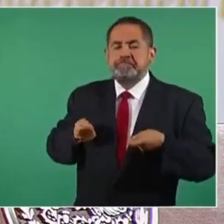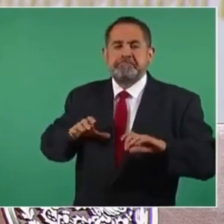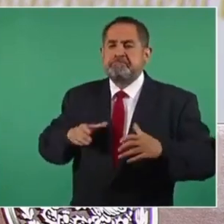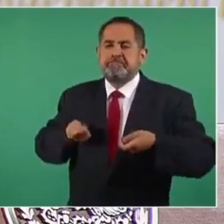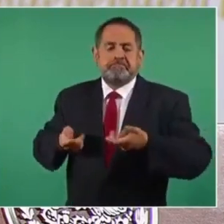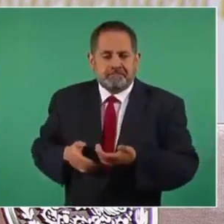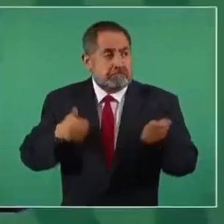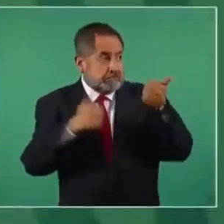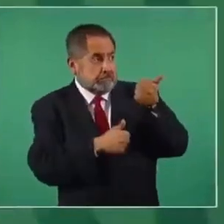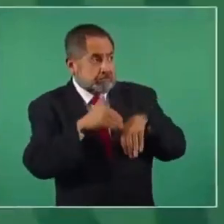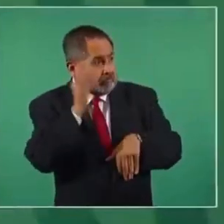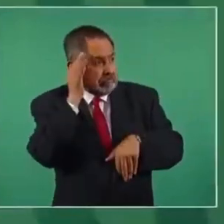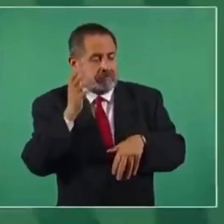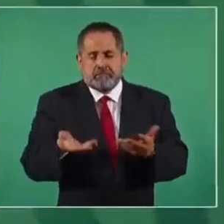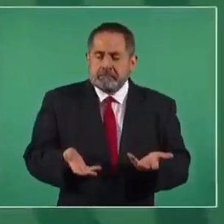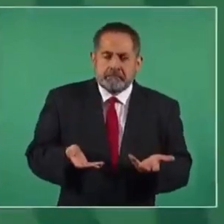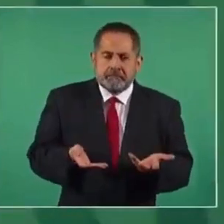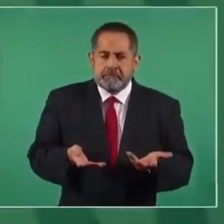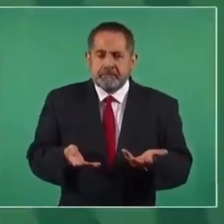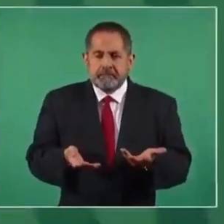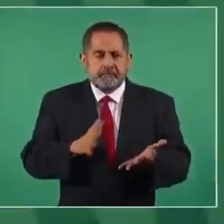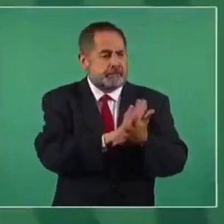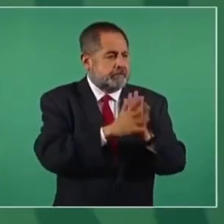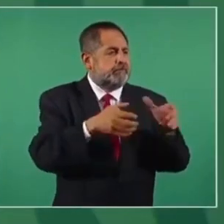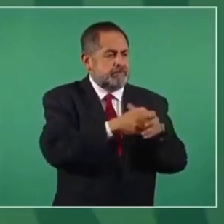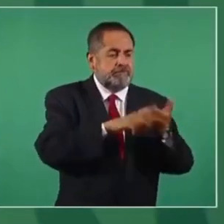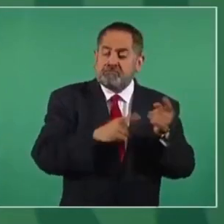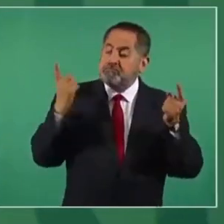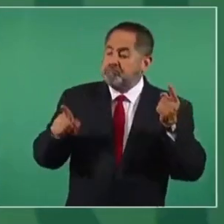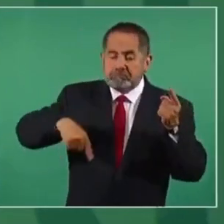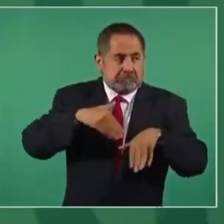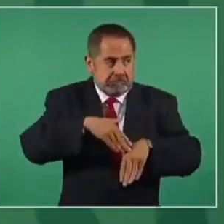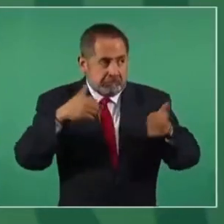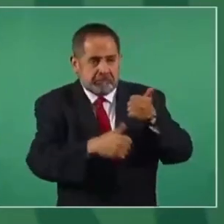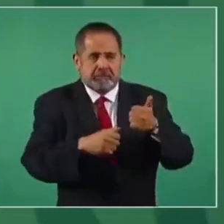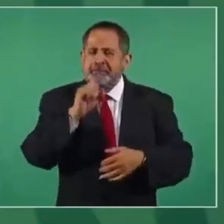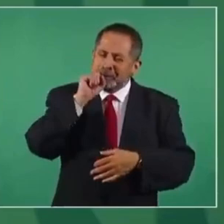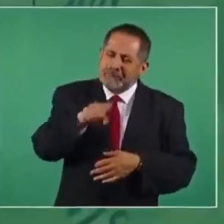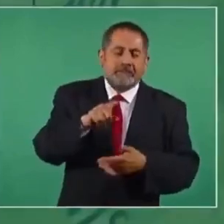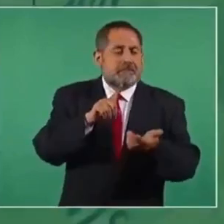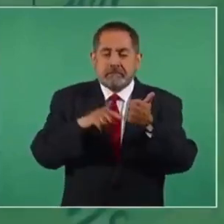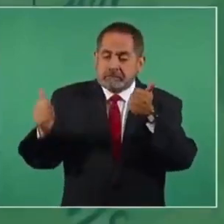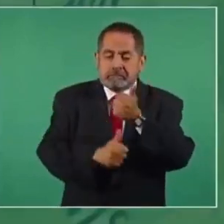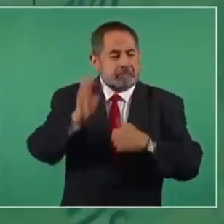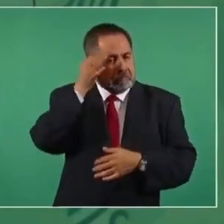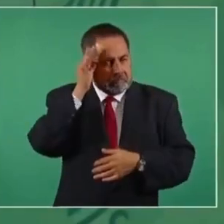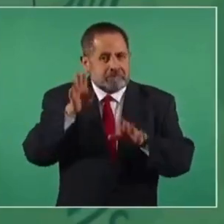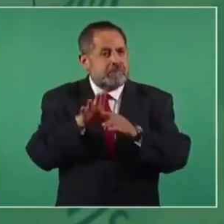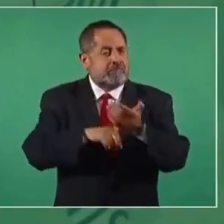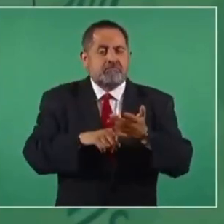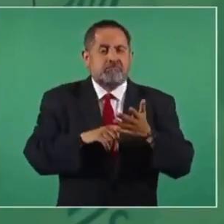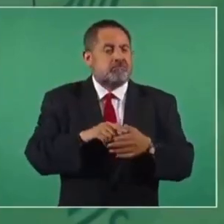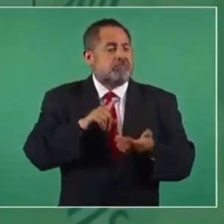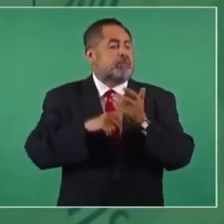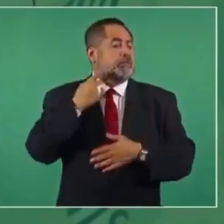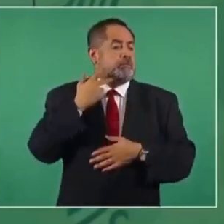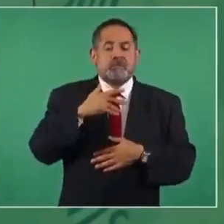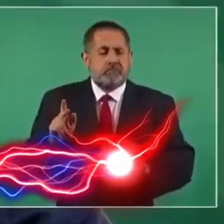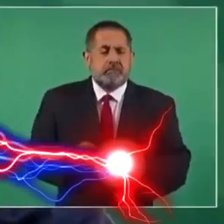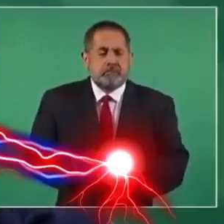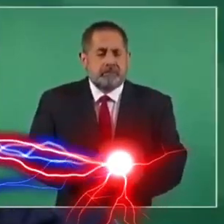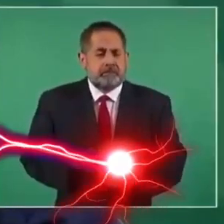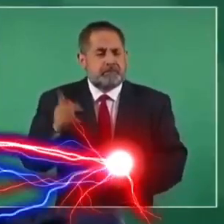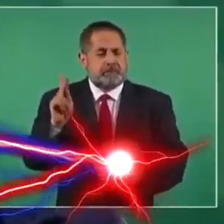No sólo al servicio de la delincuencia organizada. Al servicio de la delincuencia de cuello blanco.